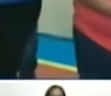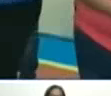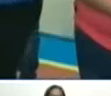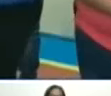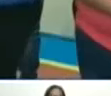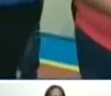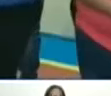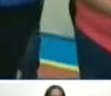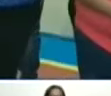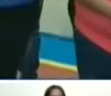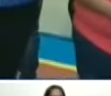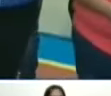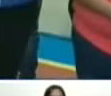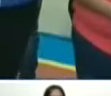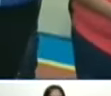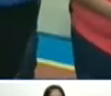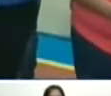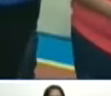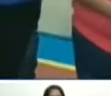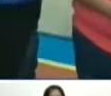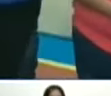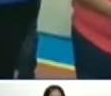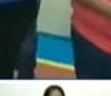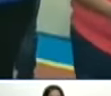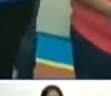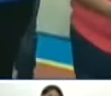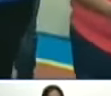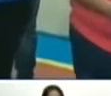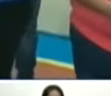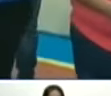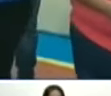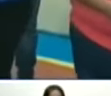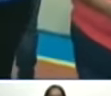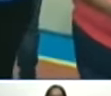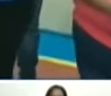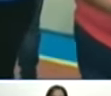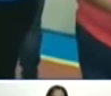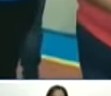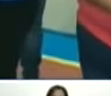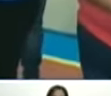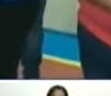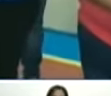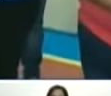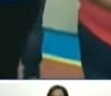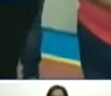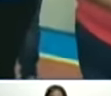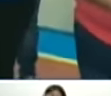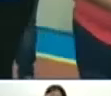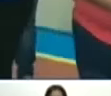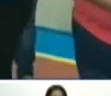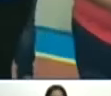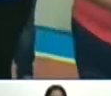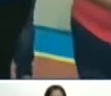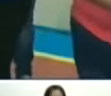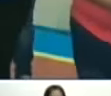de manera permanente con el pueblo todo sin el pueblo